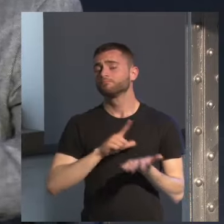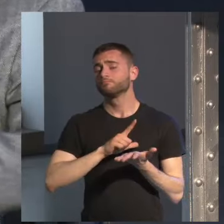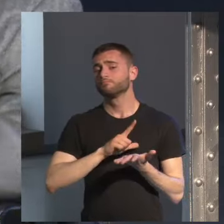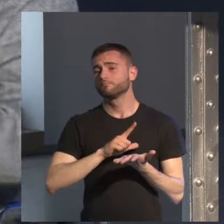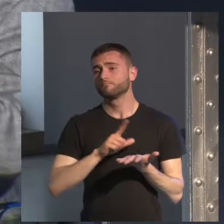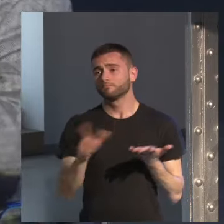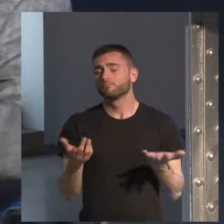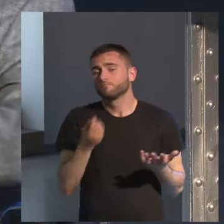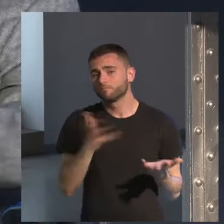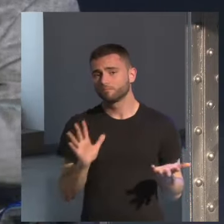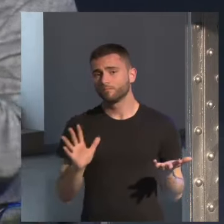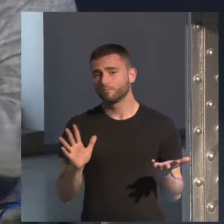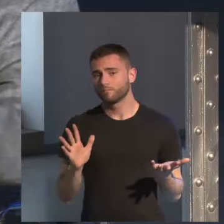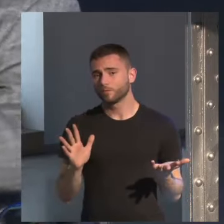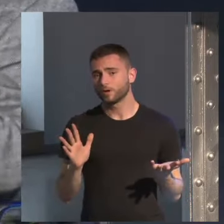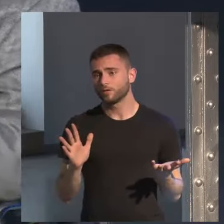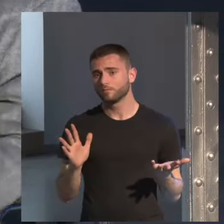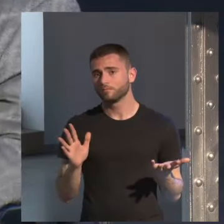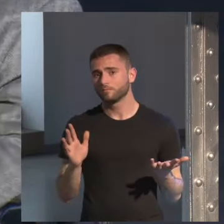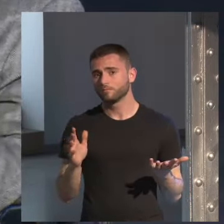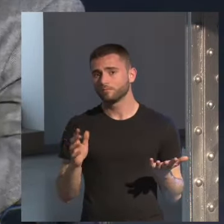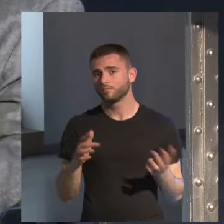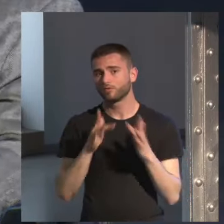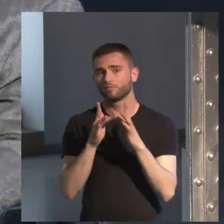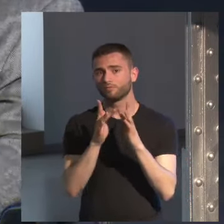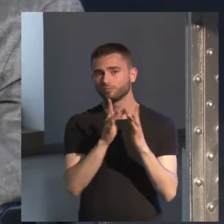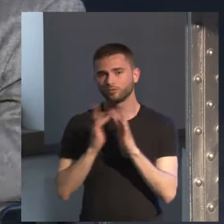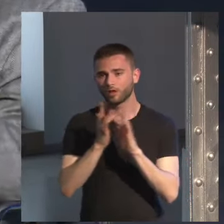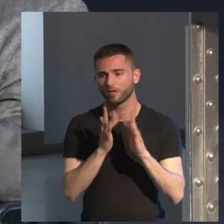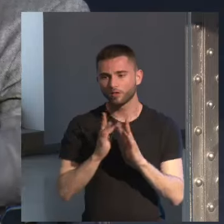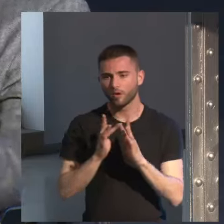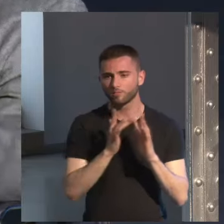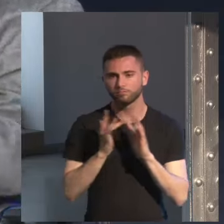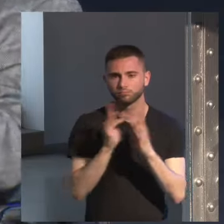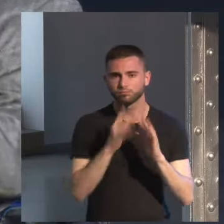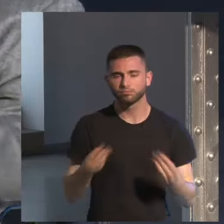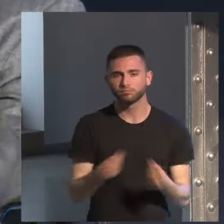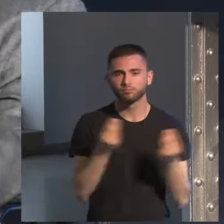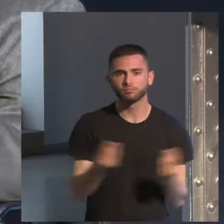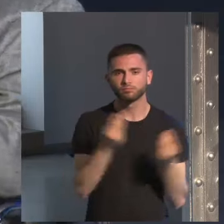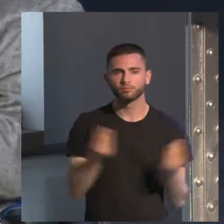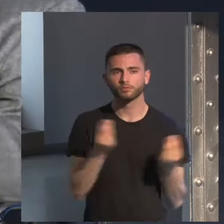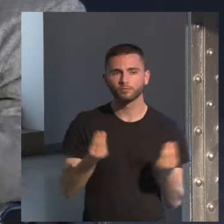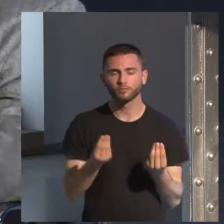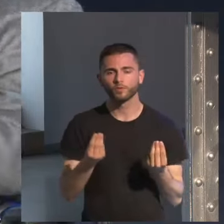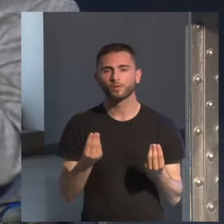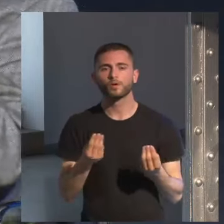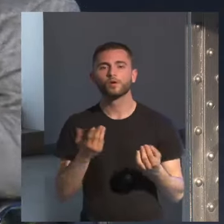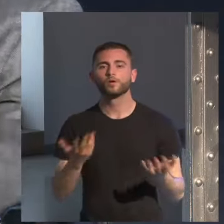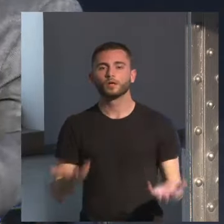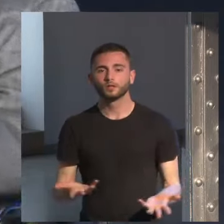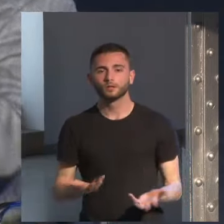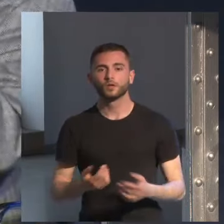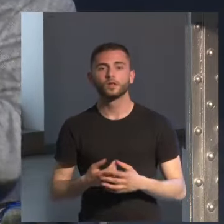y bueno ya ahí empiezo después a tener una relación mucho más intensa con él al punto de que a veces esto se me